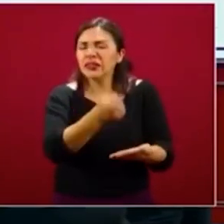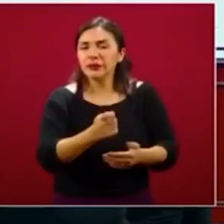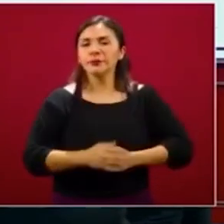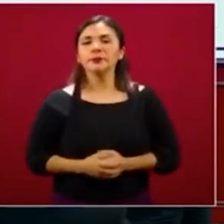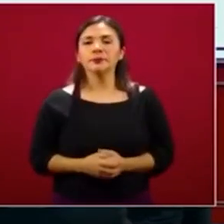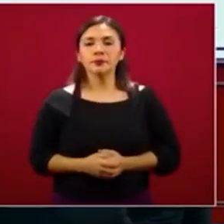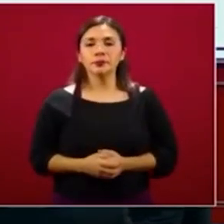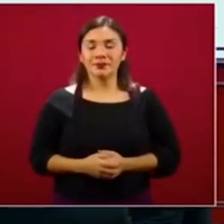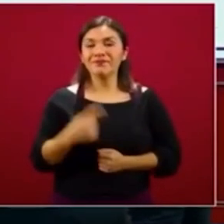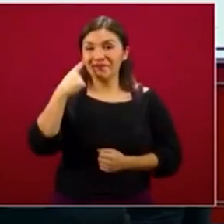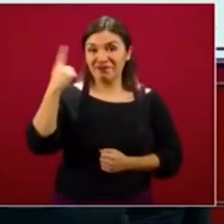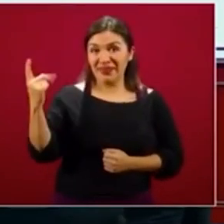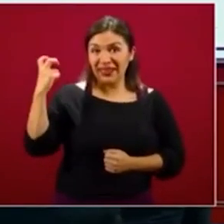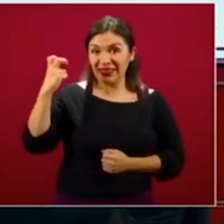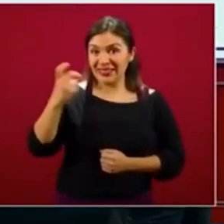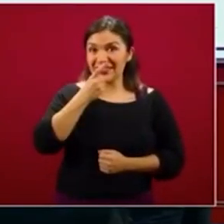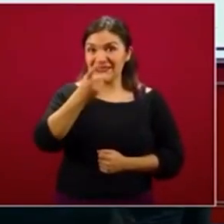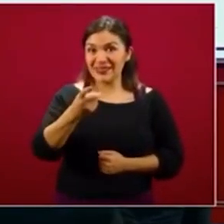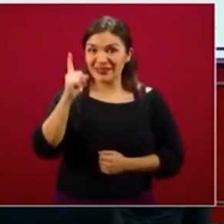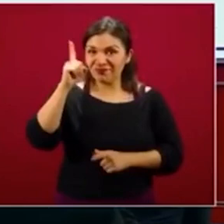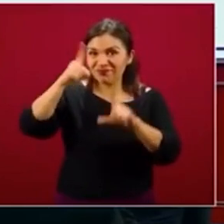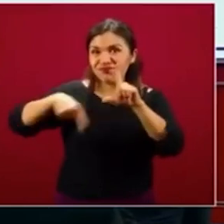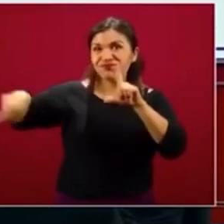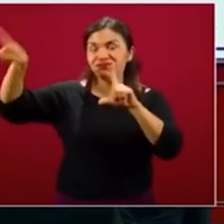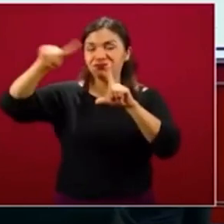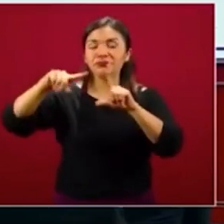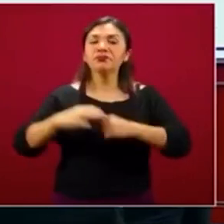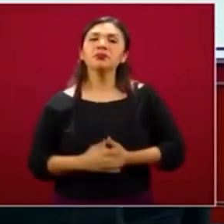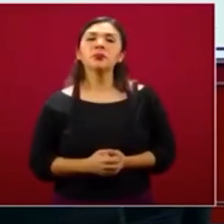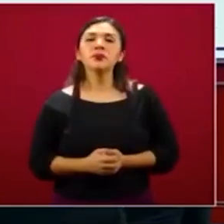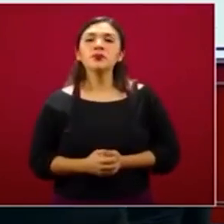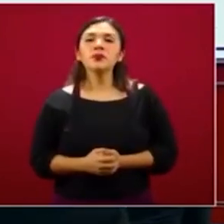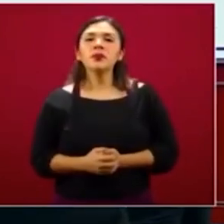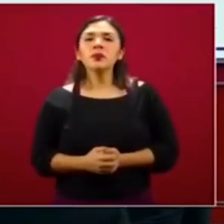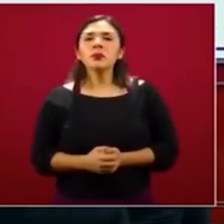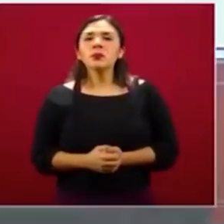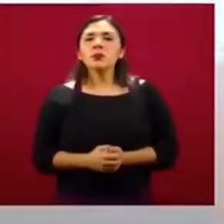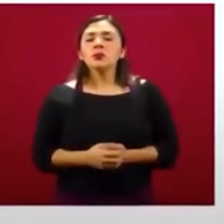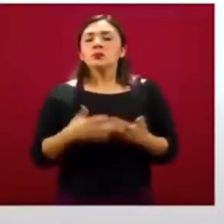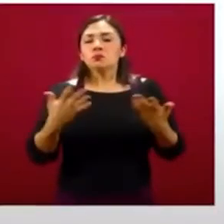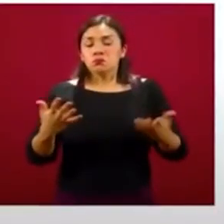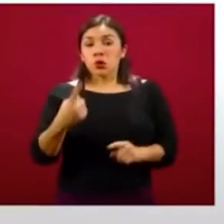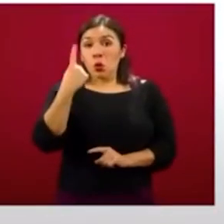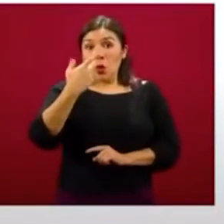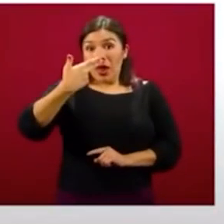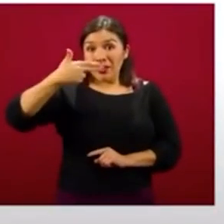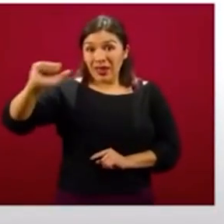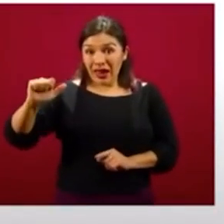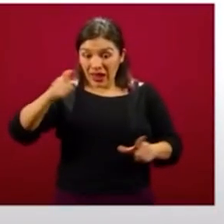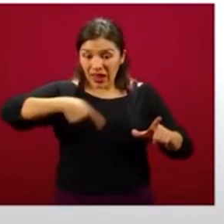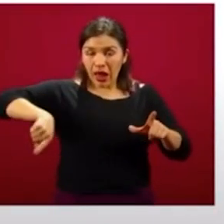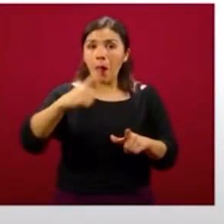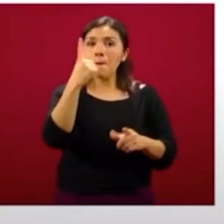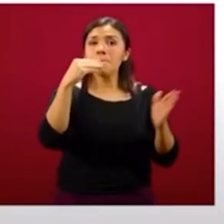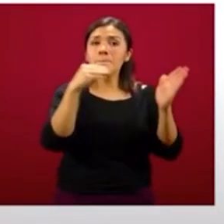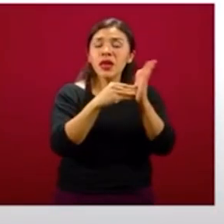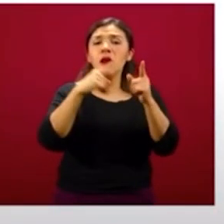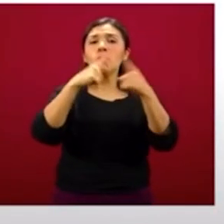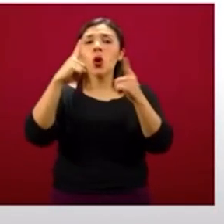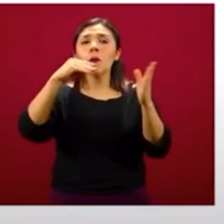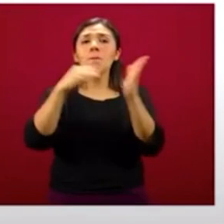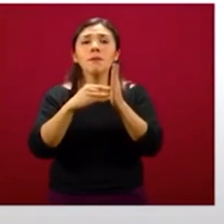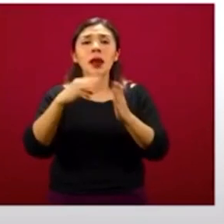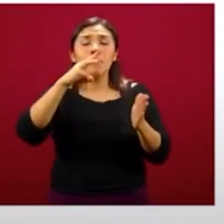Miren, aquí es lo que platicaba y en este sentido, en una hectárea que es de mil por mil metros,